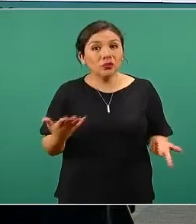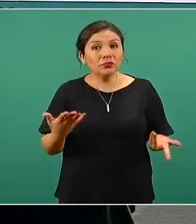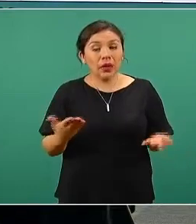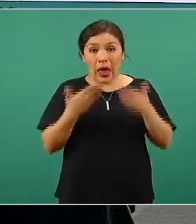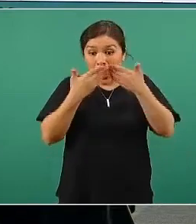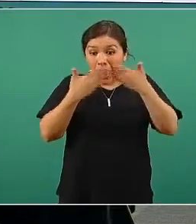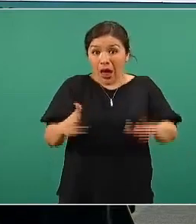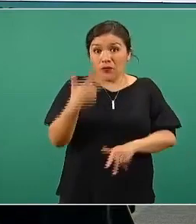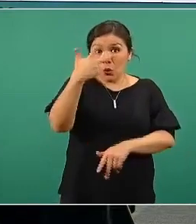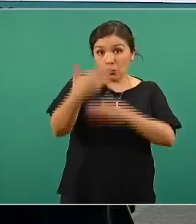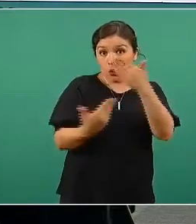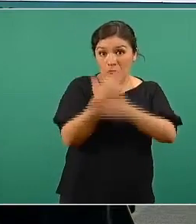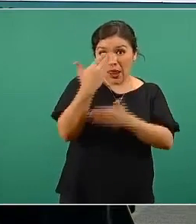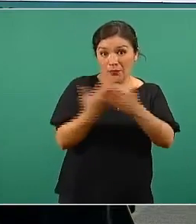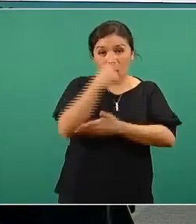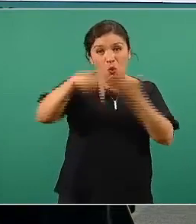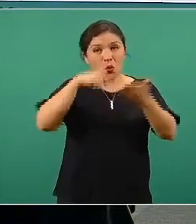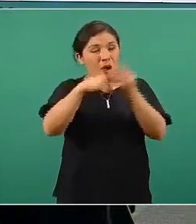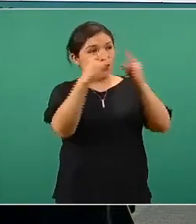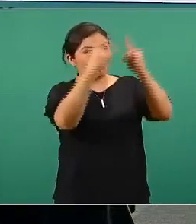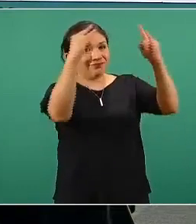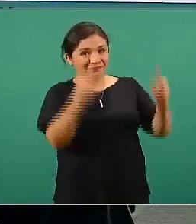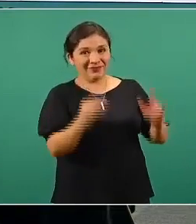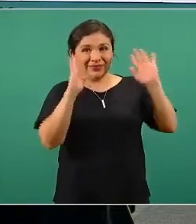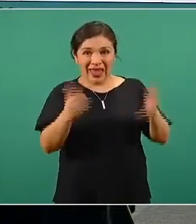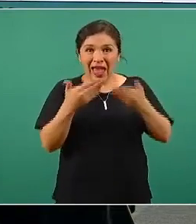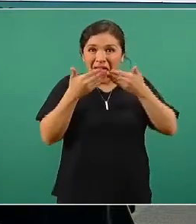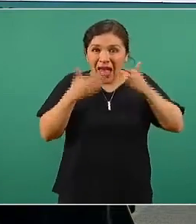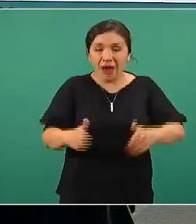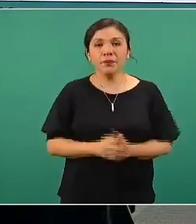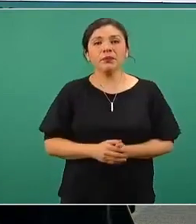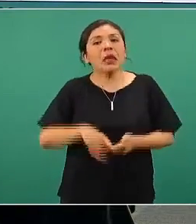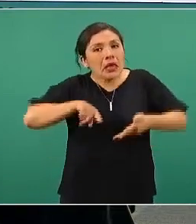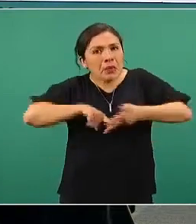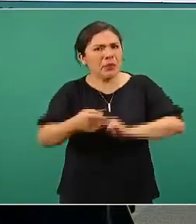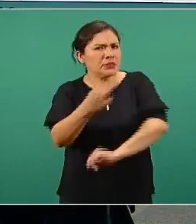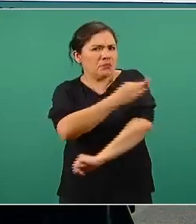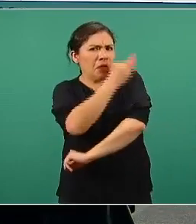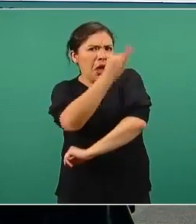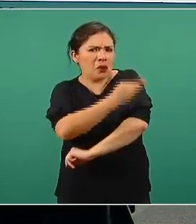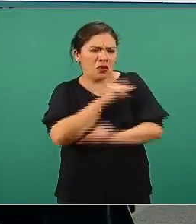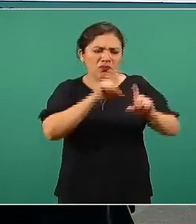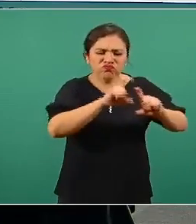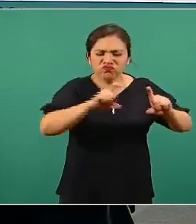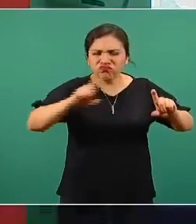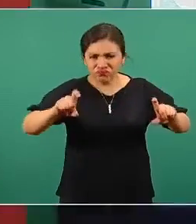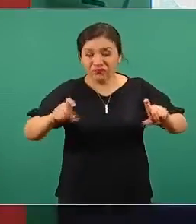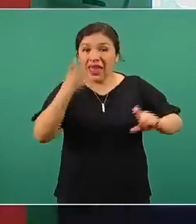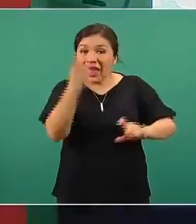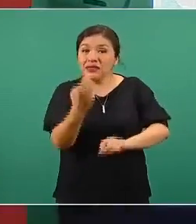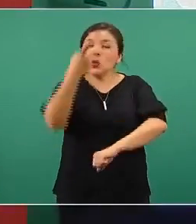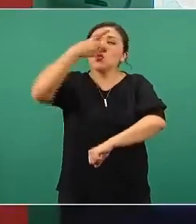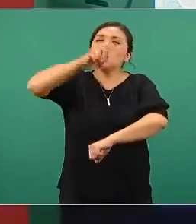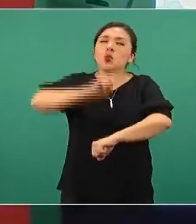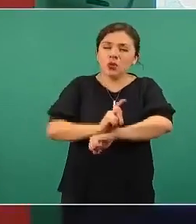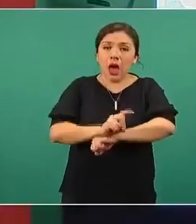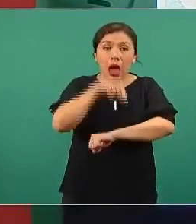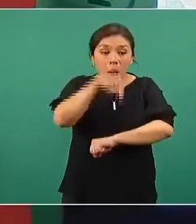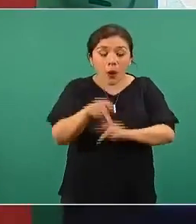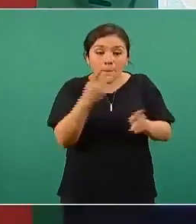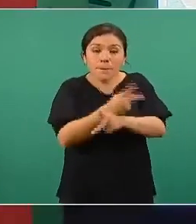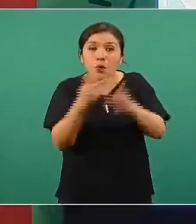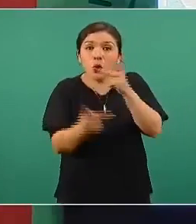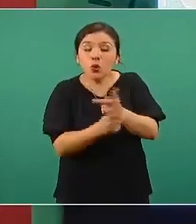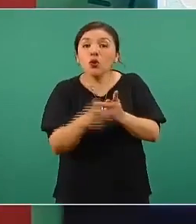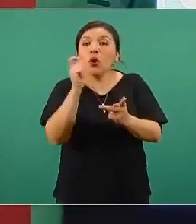Abre a las ocho de la mañana una unidad de vacunación, se empieza a utilizar el producto, durante todo ese día el producto